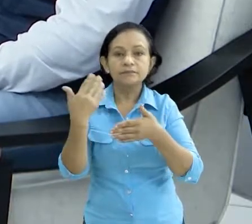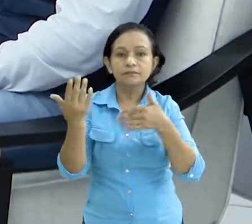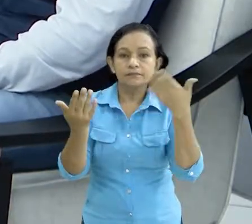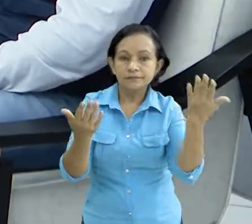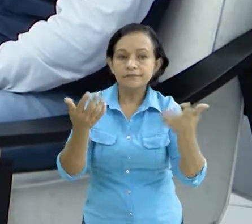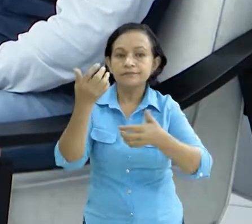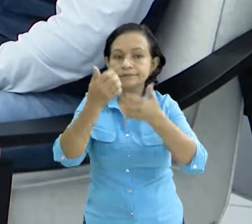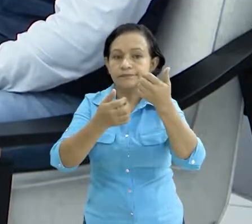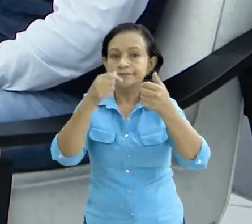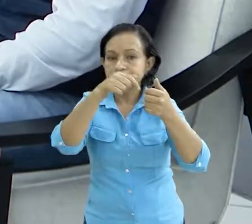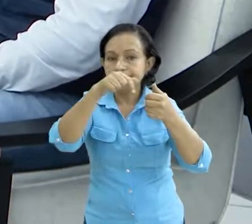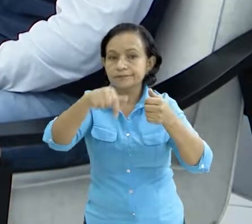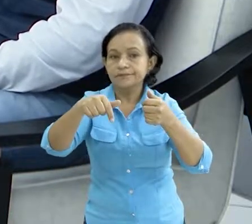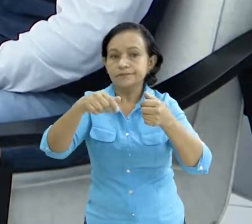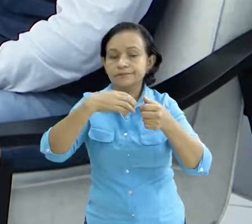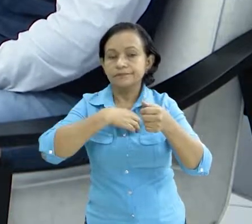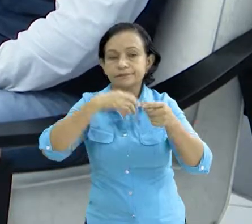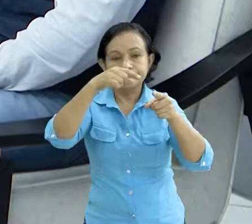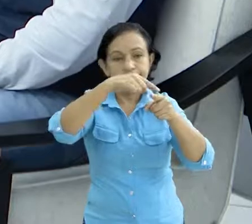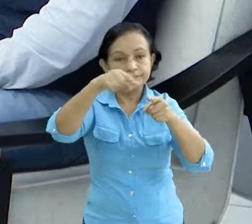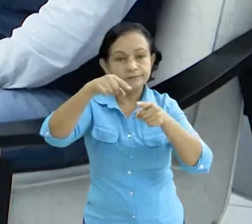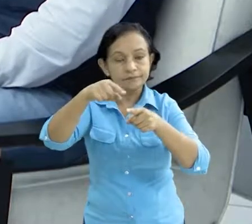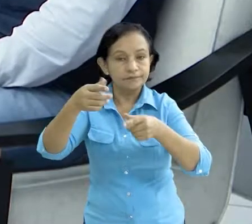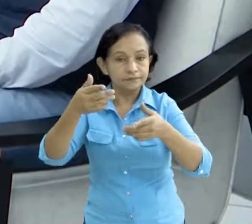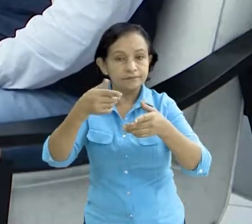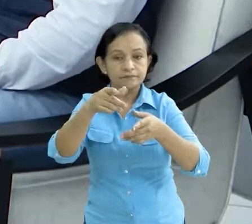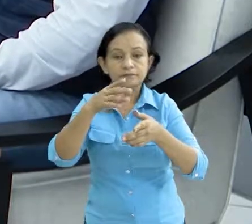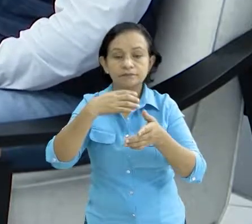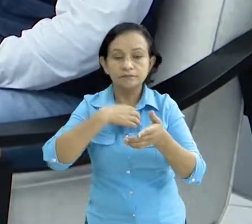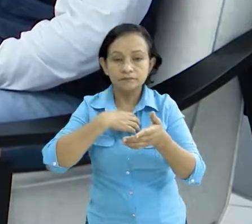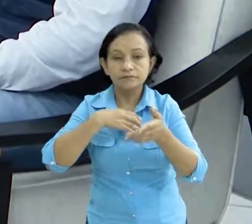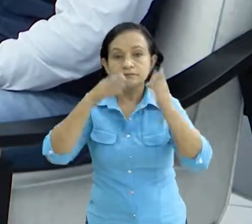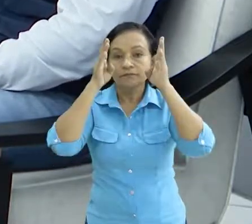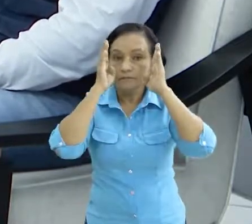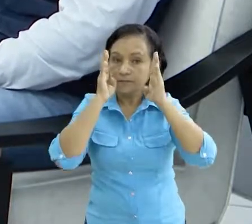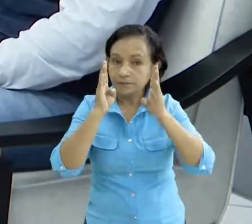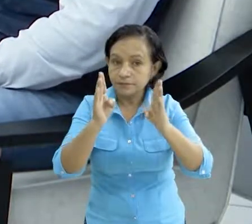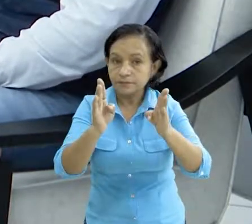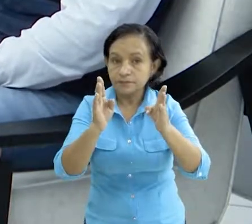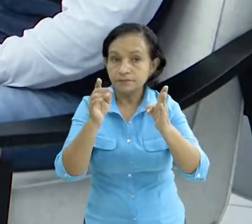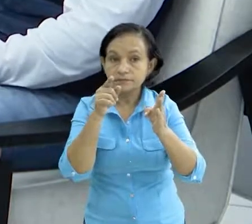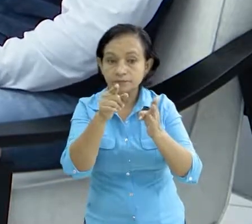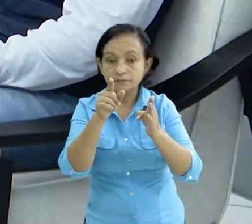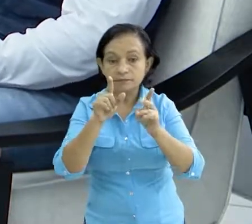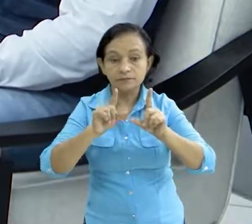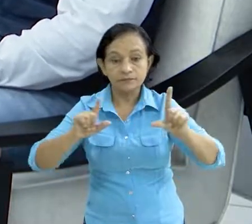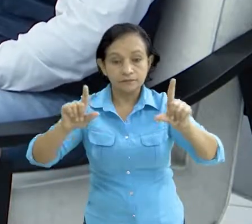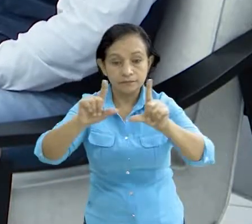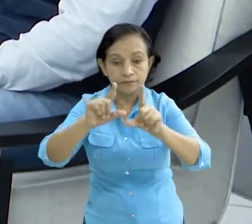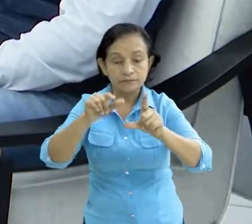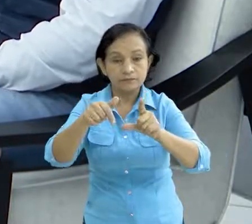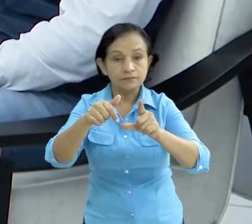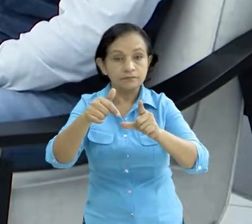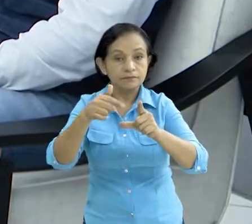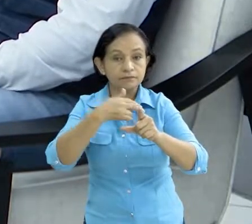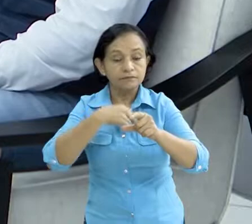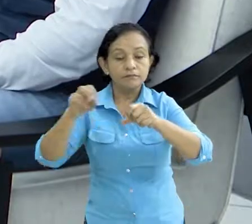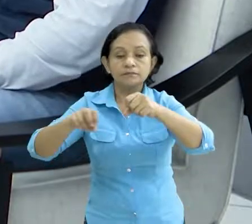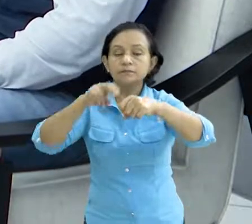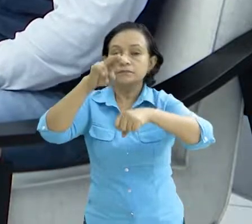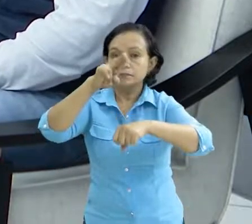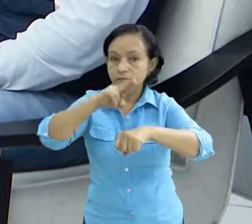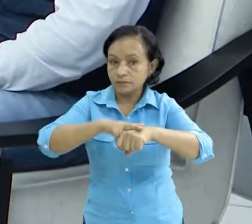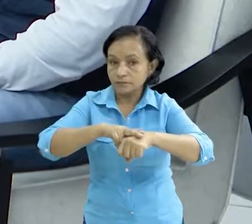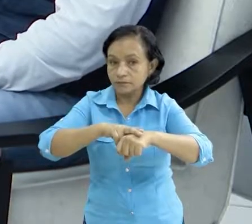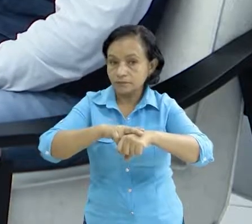impacto en el territorio. ¿Cómo lo haces? Dependiendo de tu expresión de atención, pues si vos sos un puesto de mando con una competencia nacional,